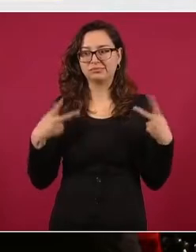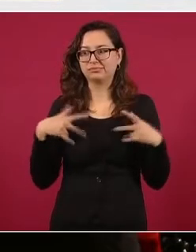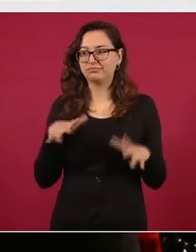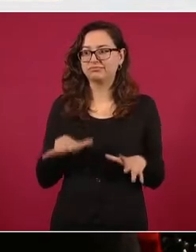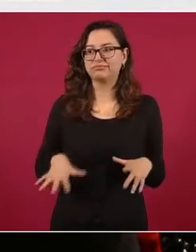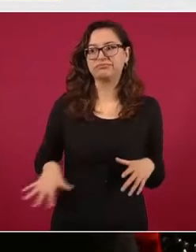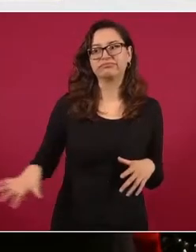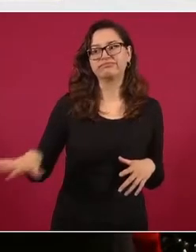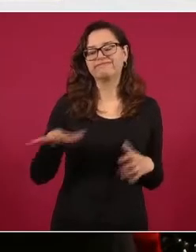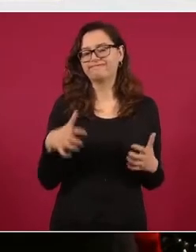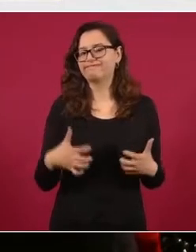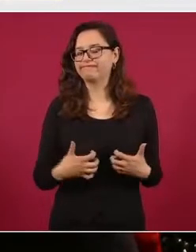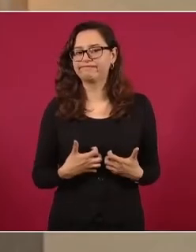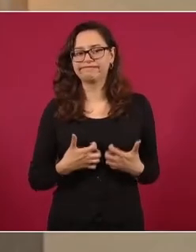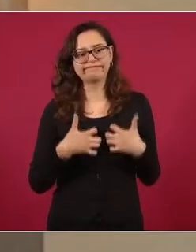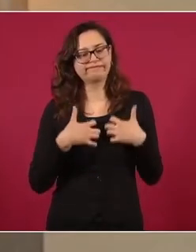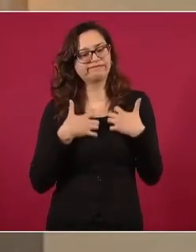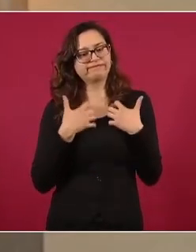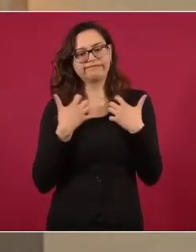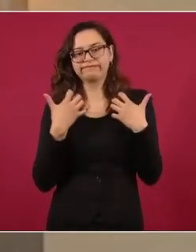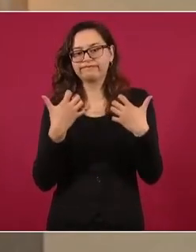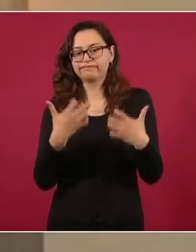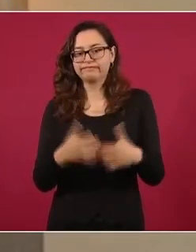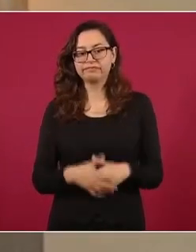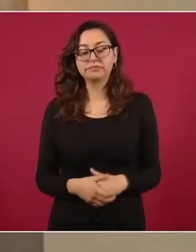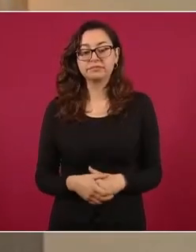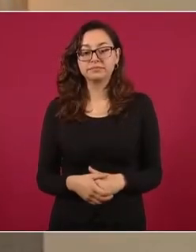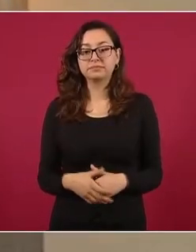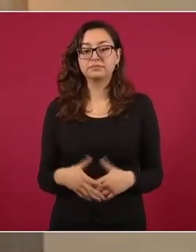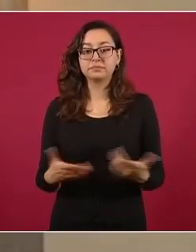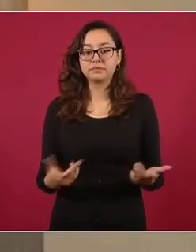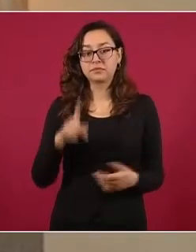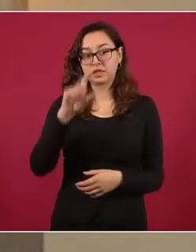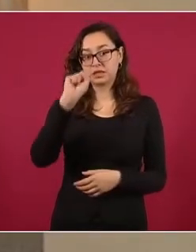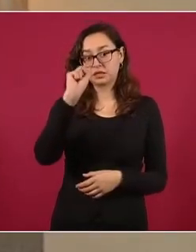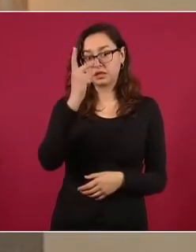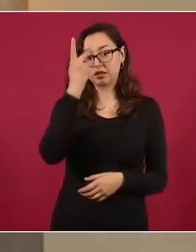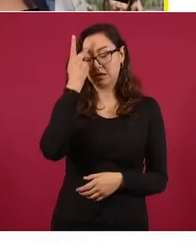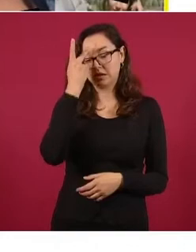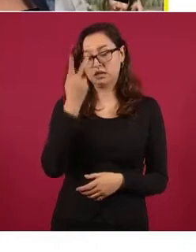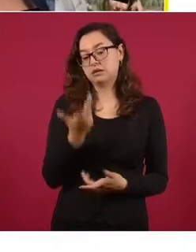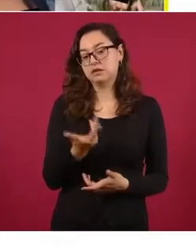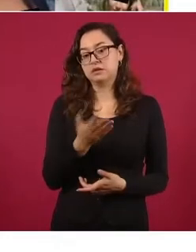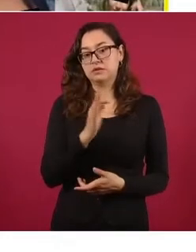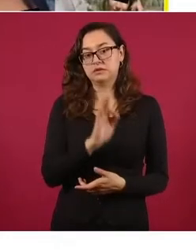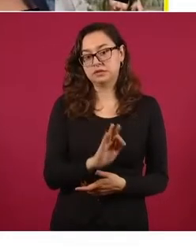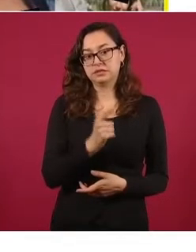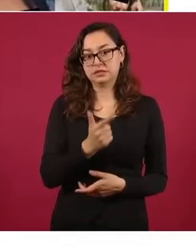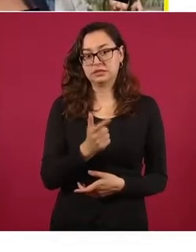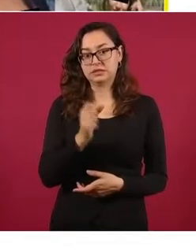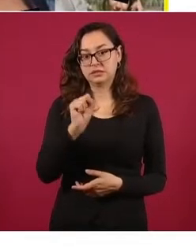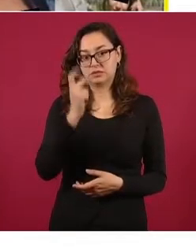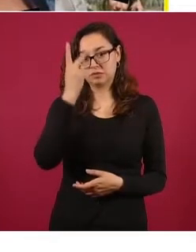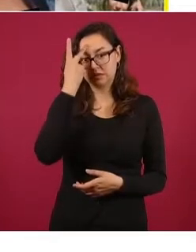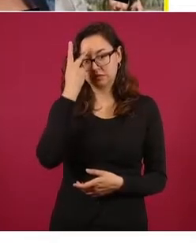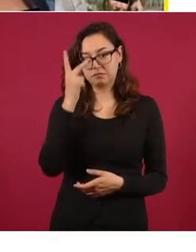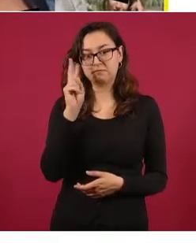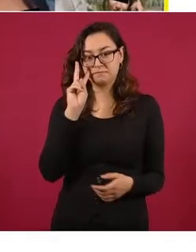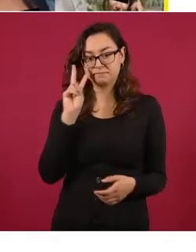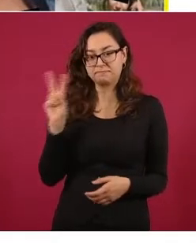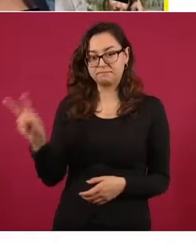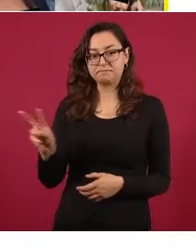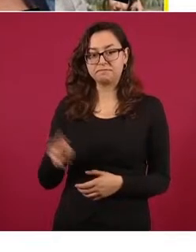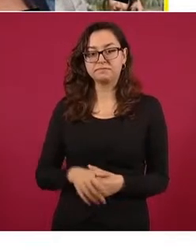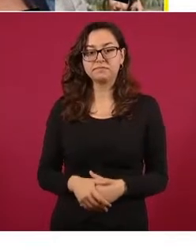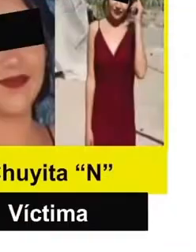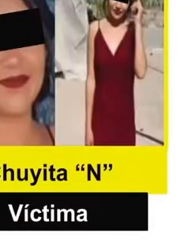en la comunidad. La Fiscalía de San Luis Potosí pudo determinar con diferentes dictámenes